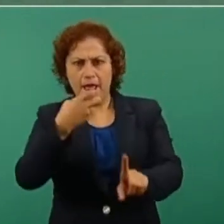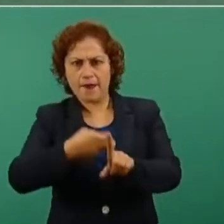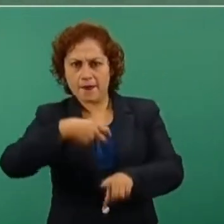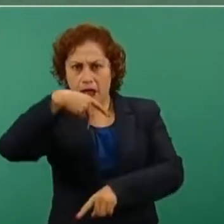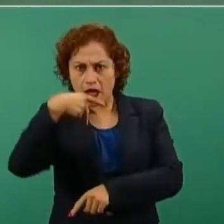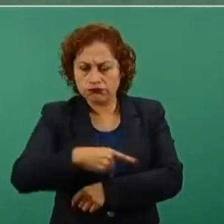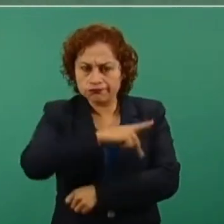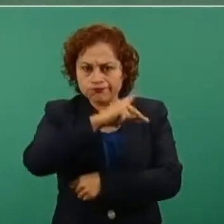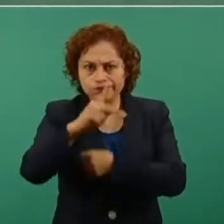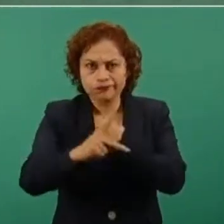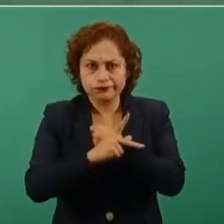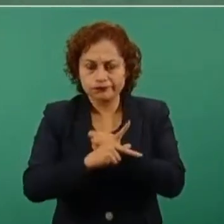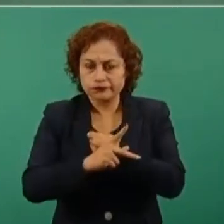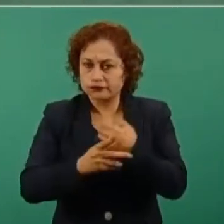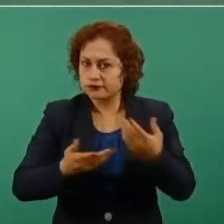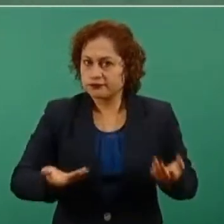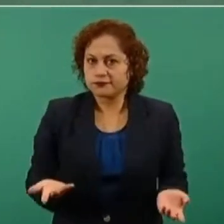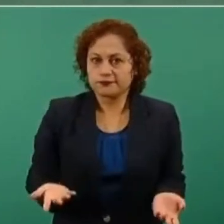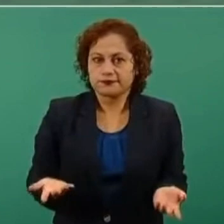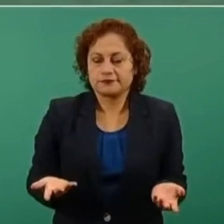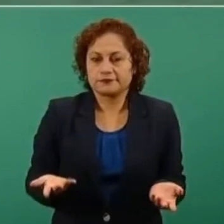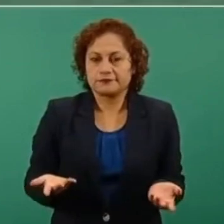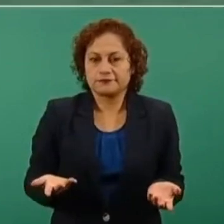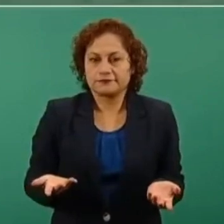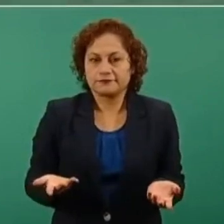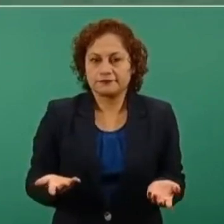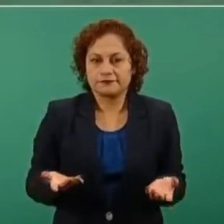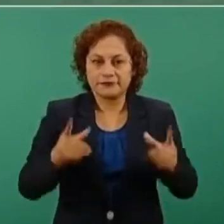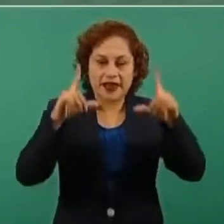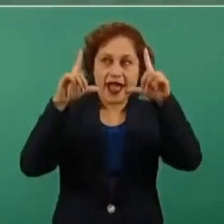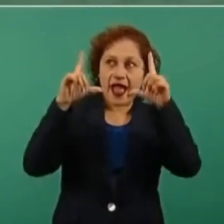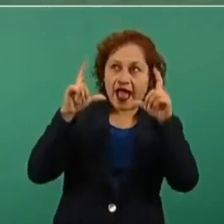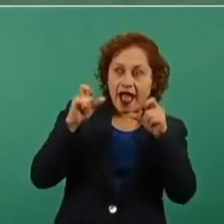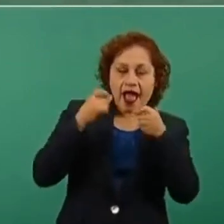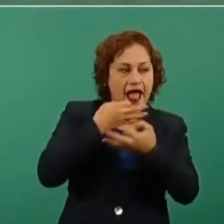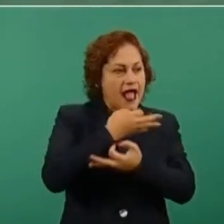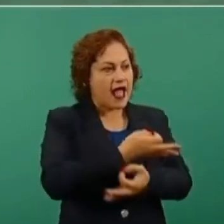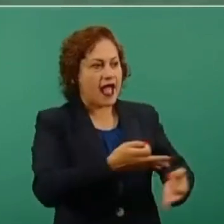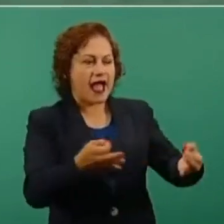Entonces, hay francotiradores en el palacio.